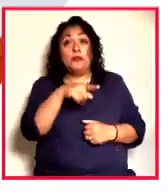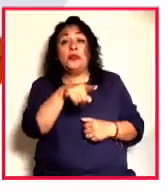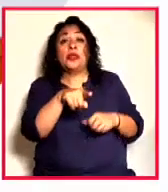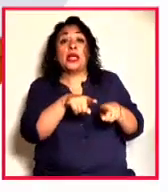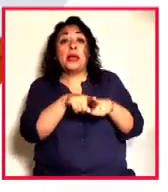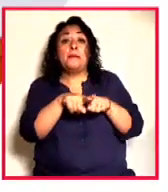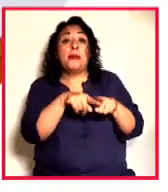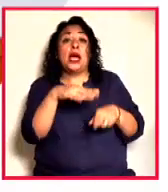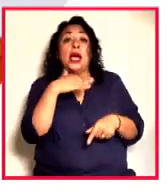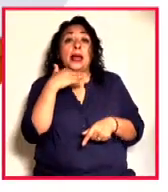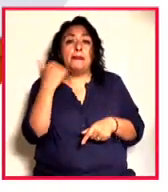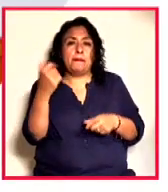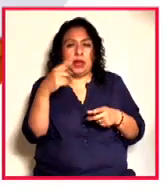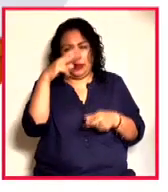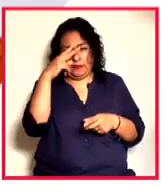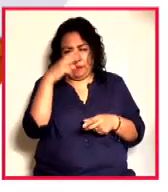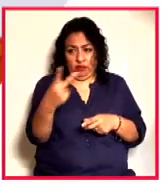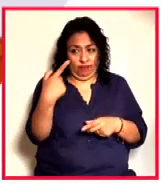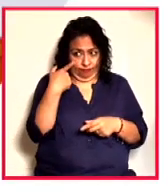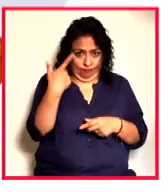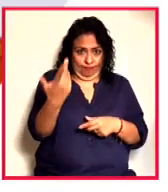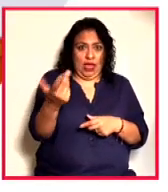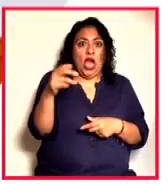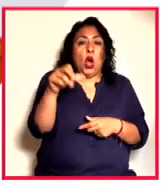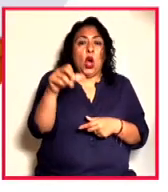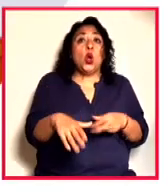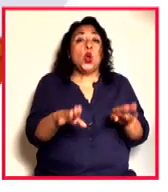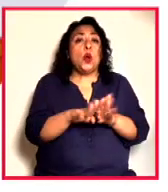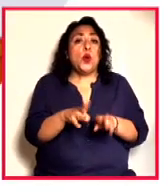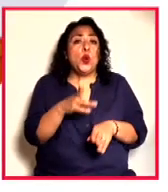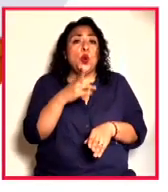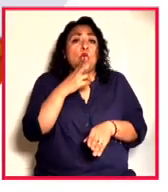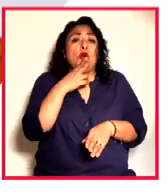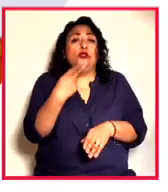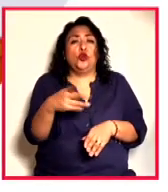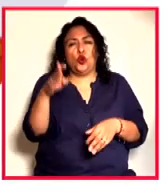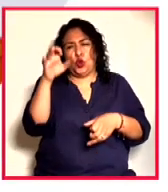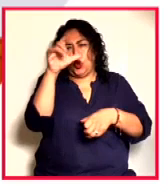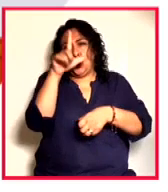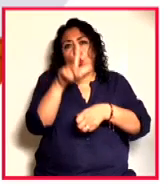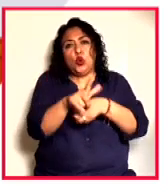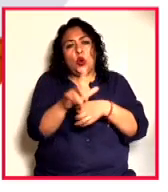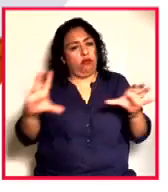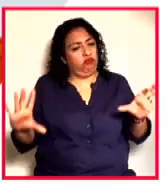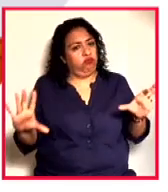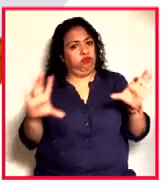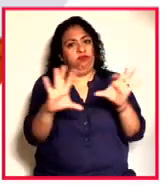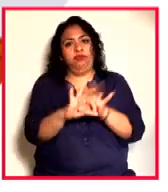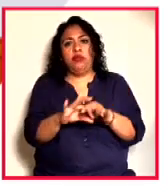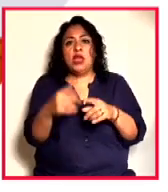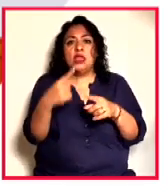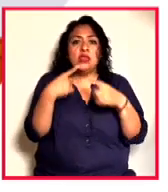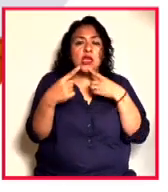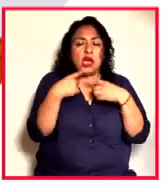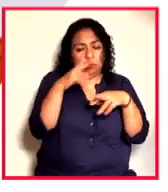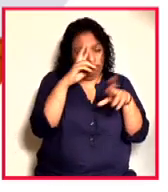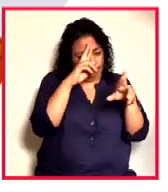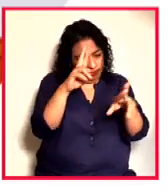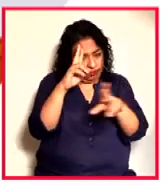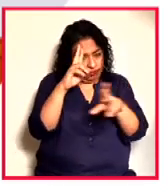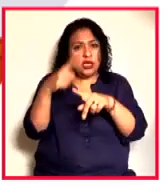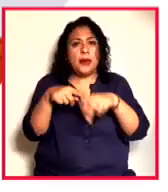Alemania y México dan ejemplo hoy de que el patrimonio cultural nos une, de que el diálogo respetuoso entre las